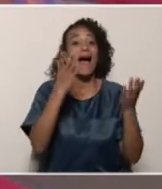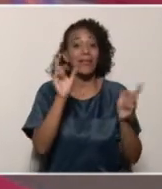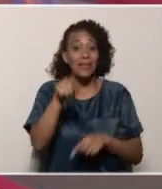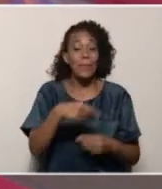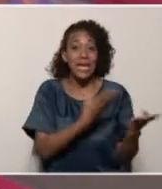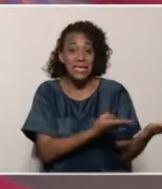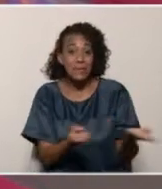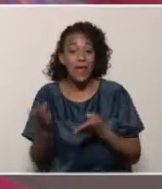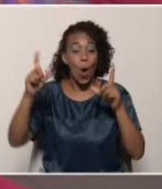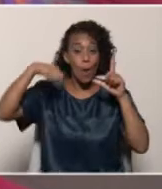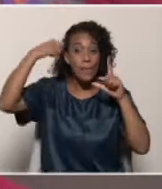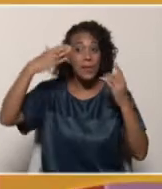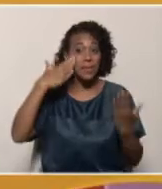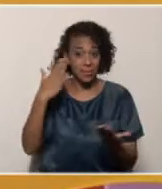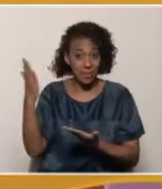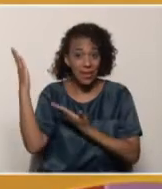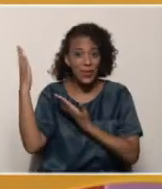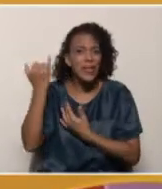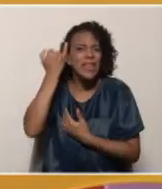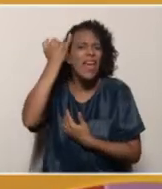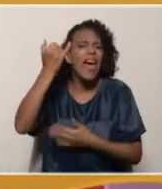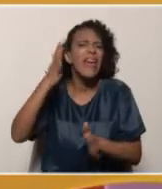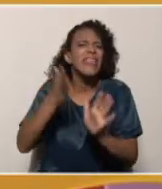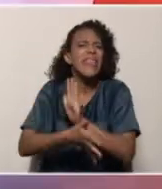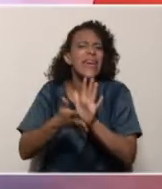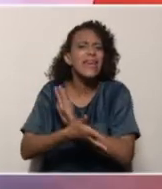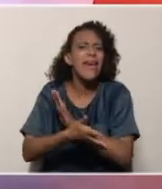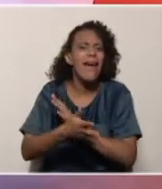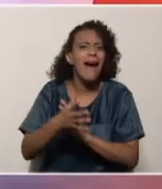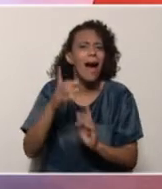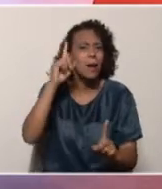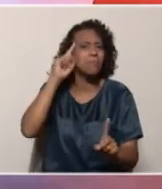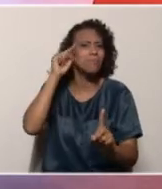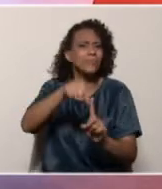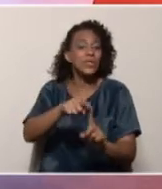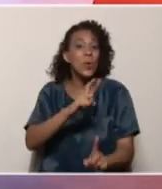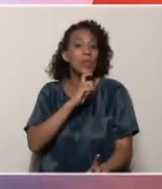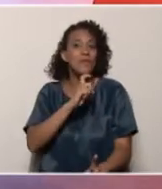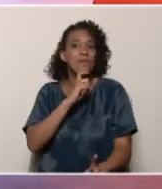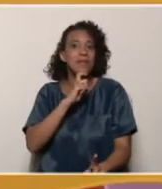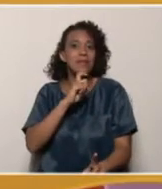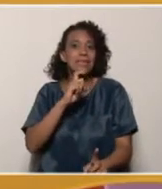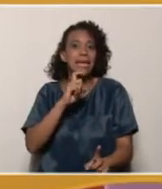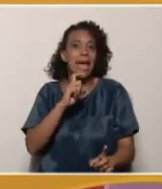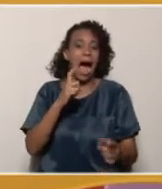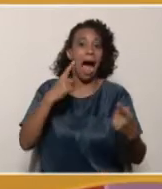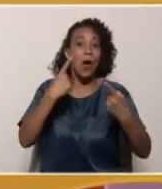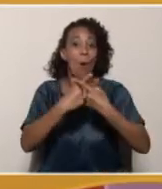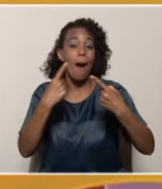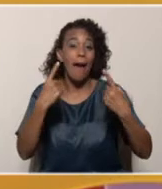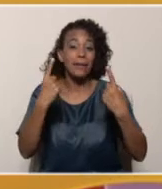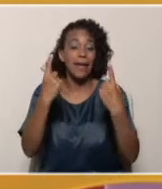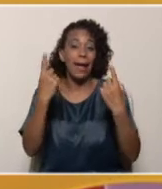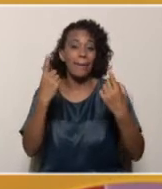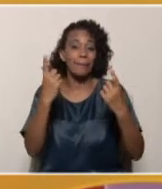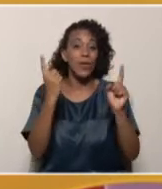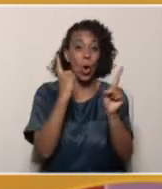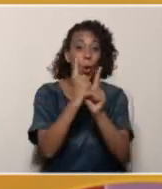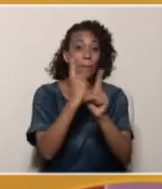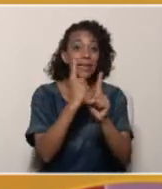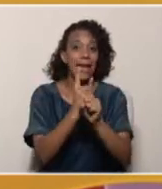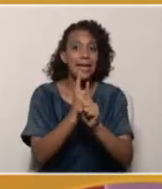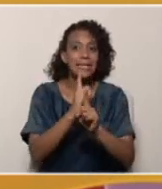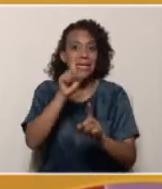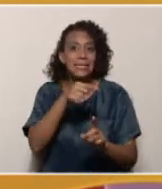con un video para más o menos tener una idea profe de lo que tratan estas actividades acerca de todas las instituciones que se